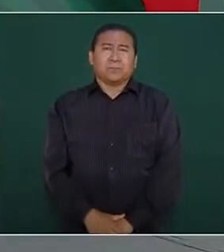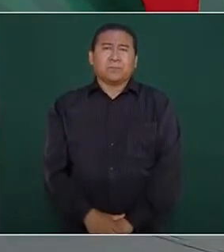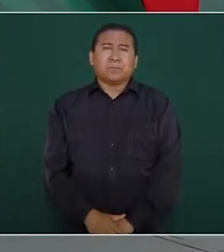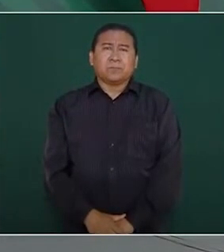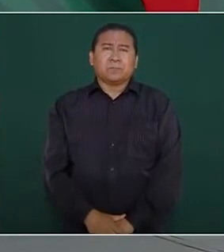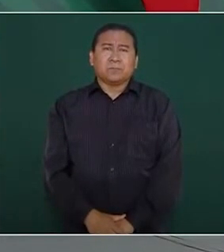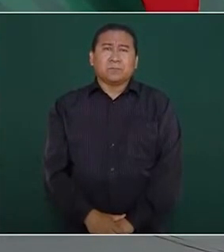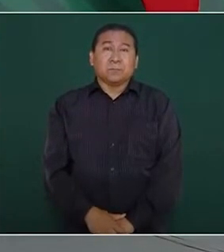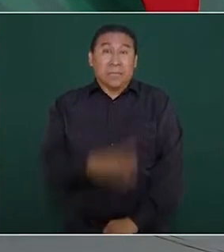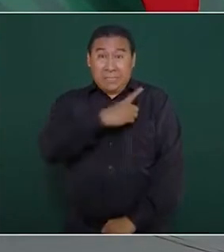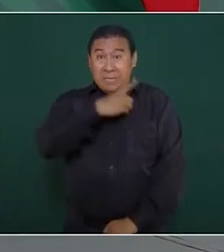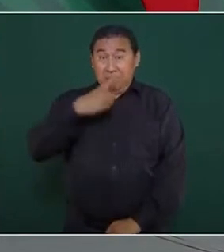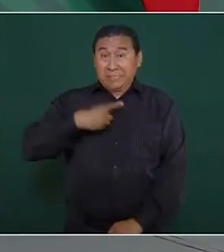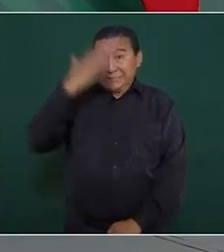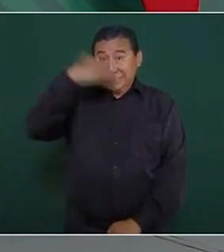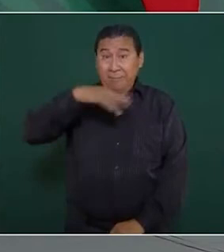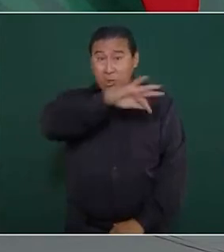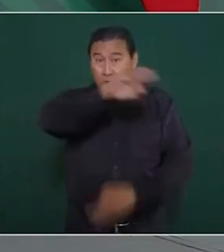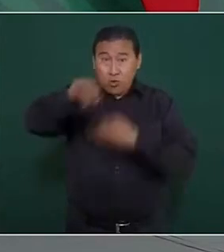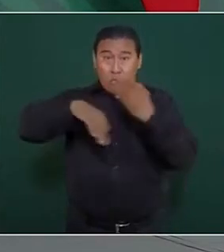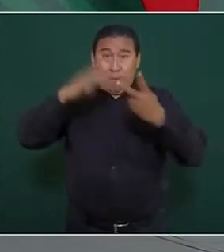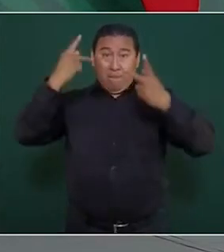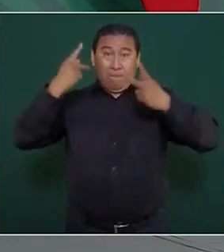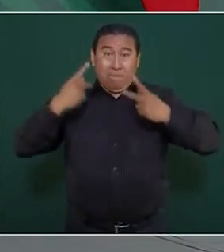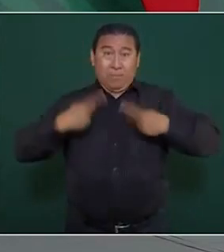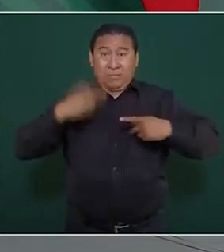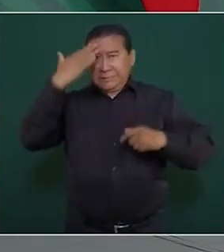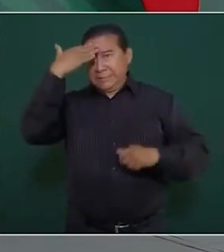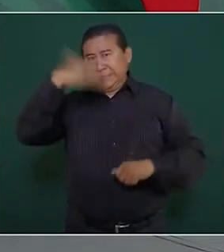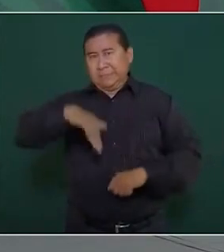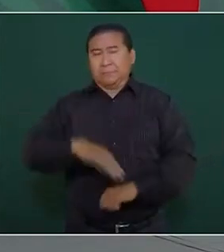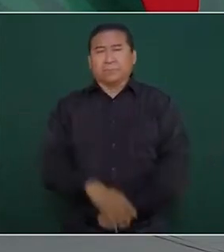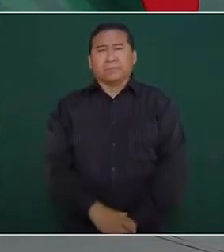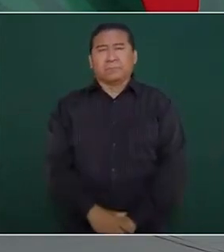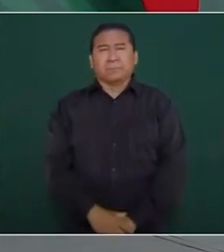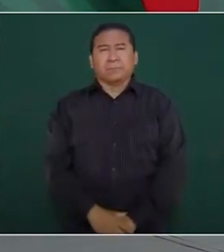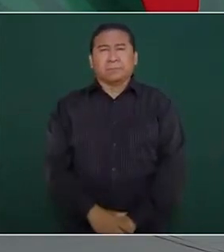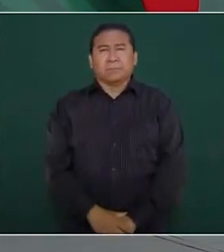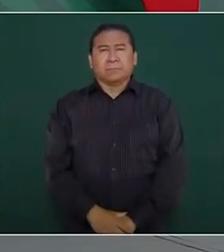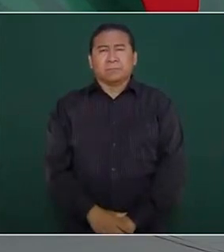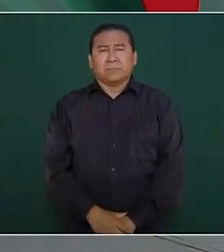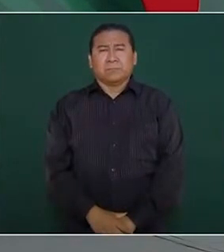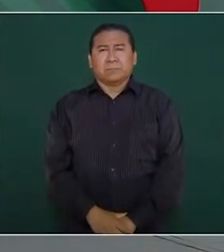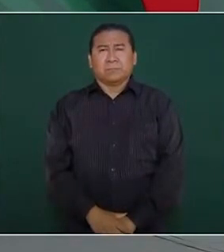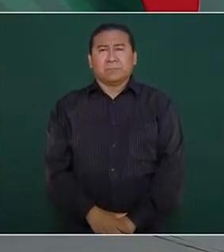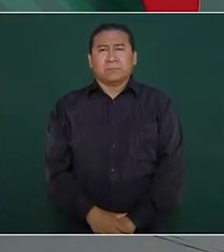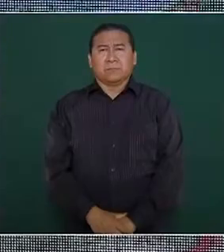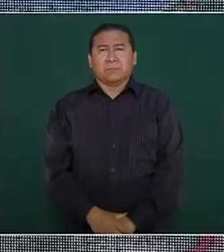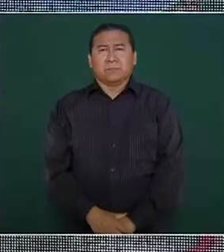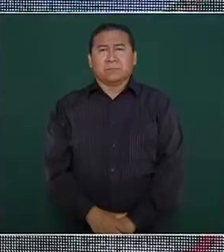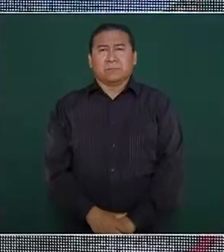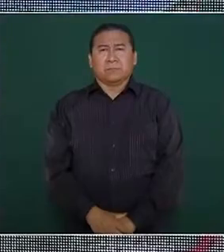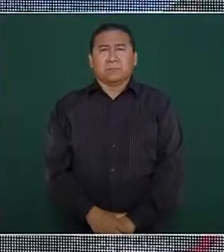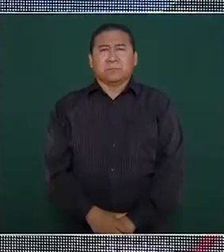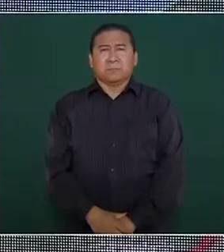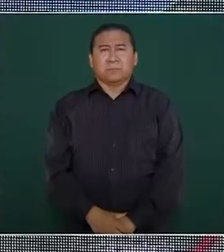deben de saber los ciudadanos porque los